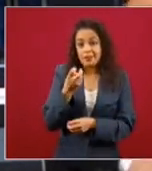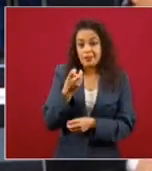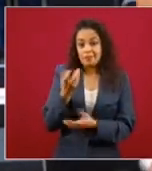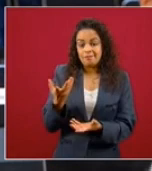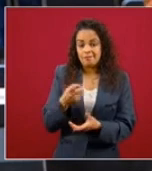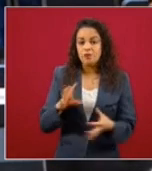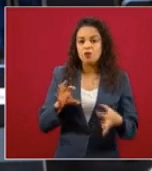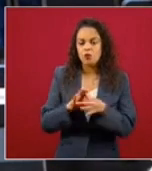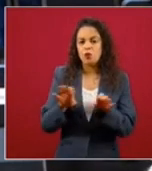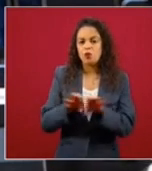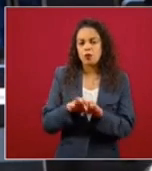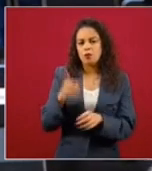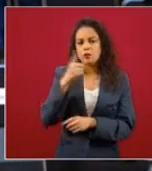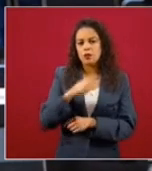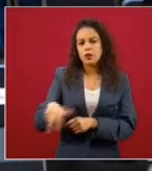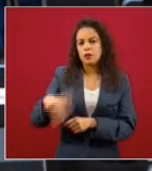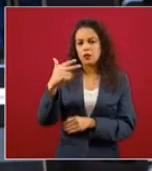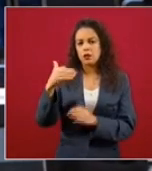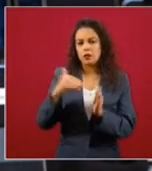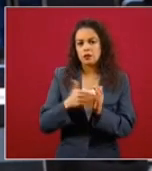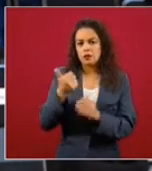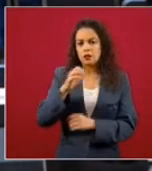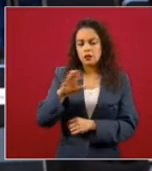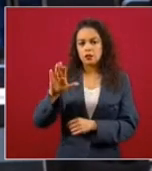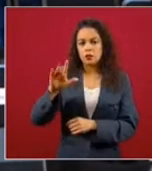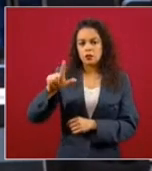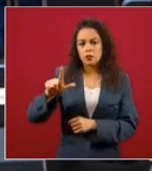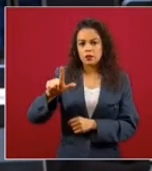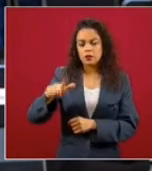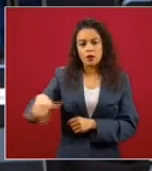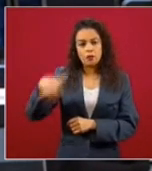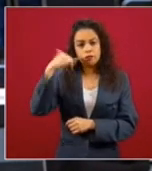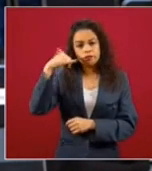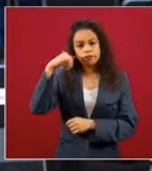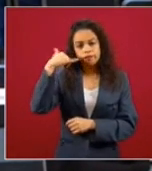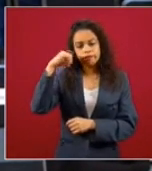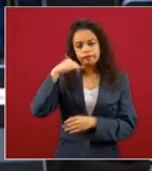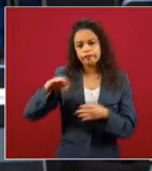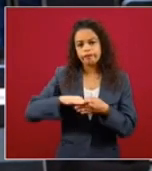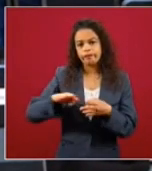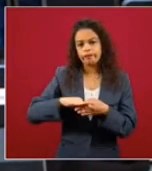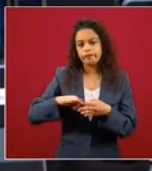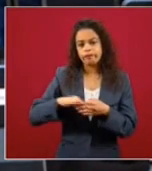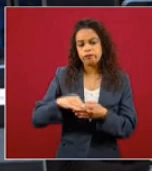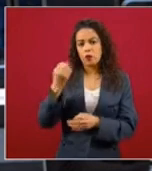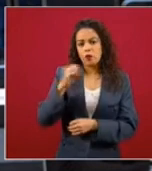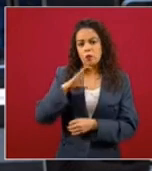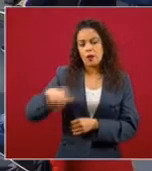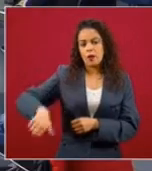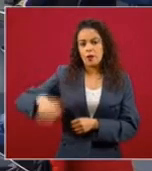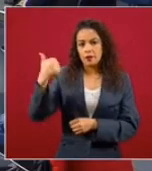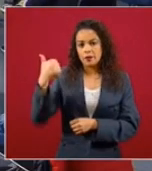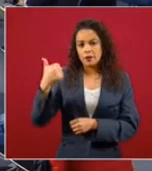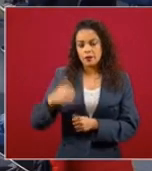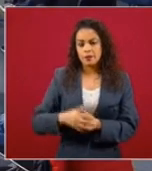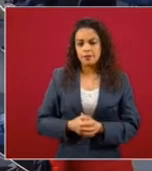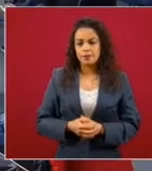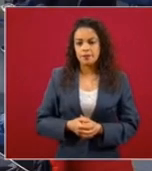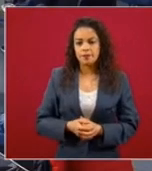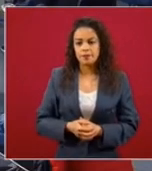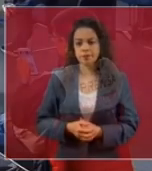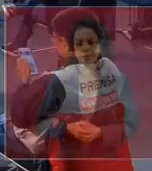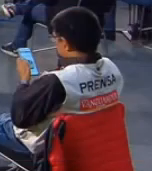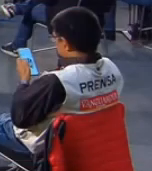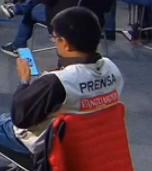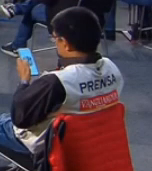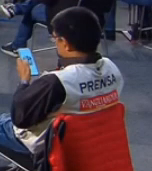113 mil 657 llamadas de emergencia. De hecho, bueno, pues también en el